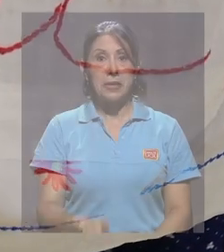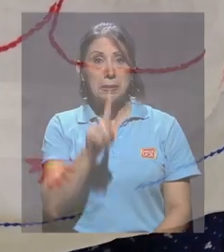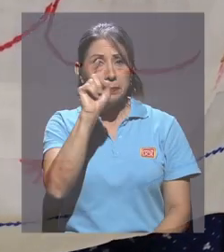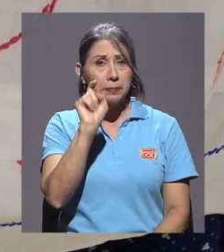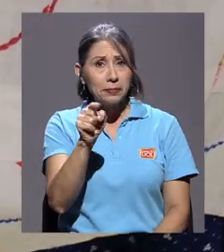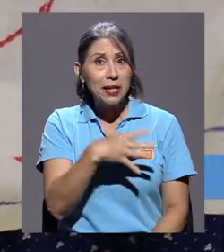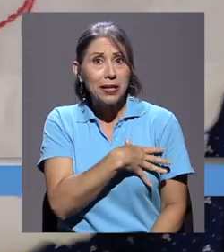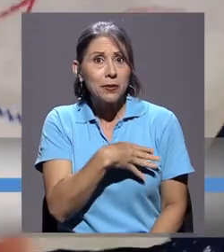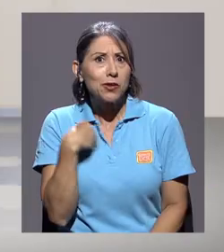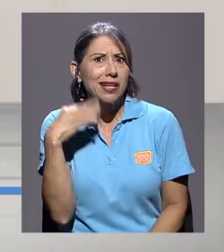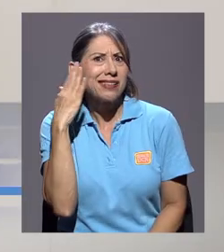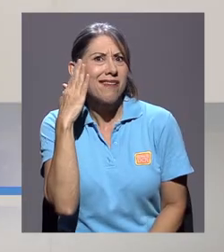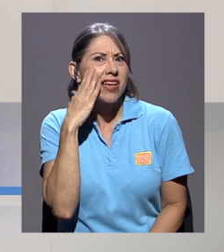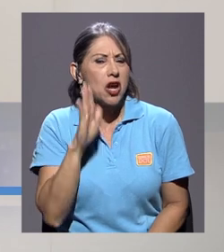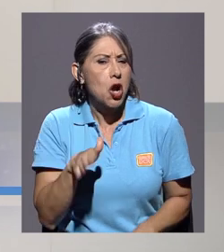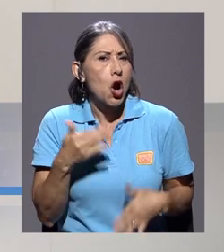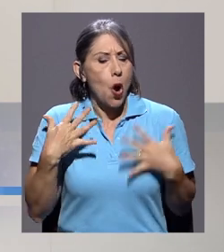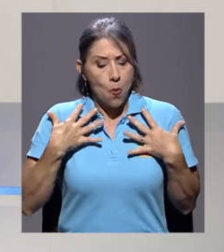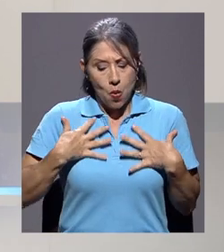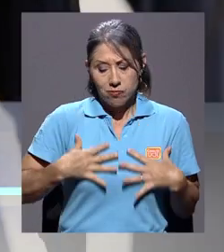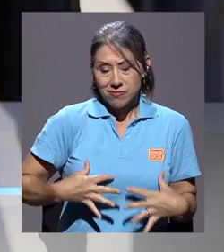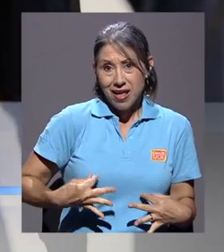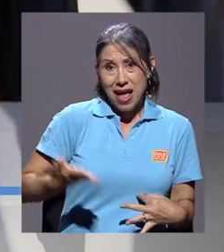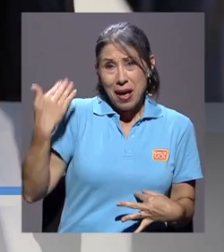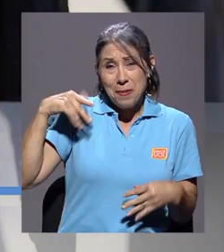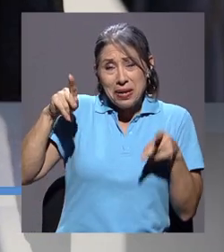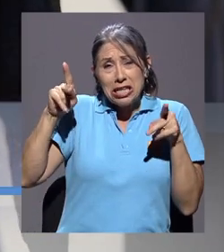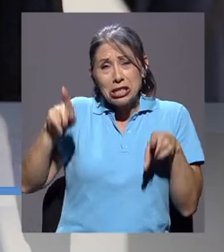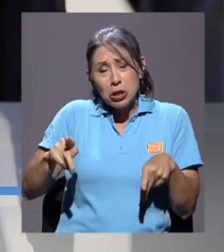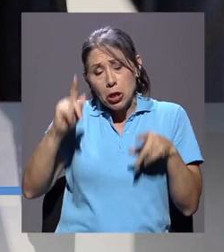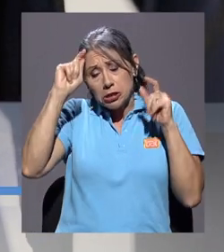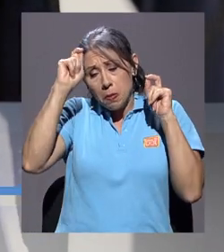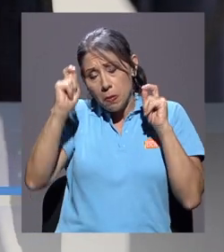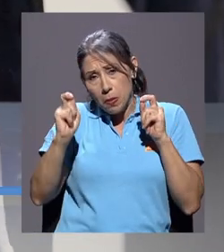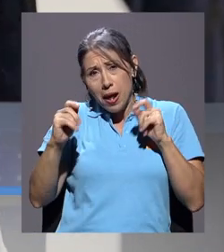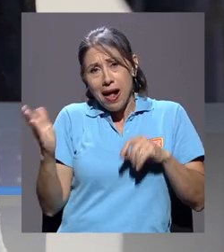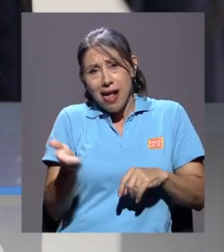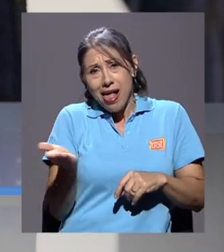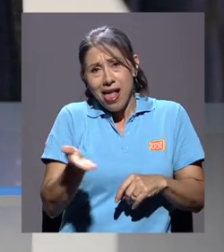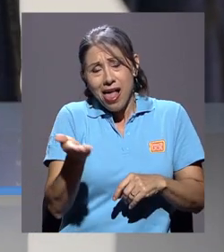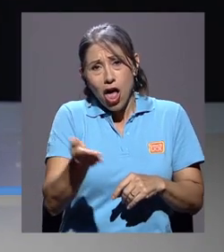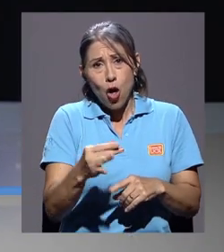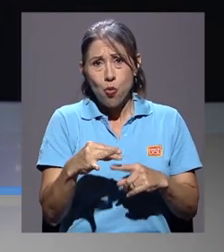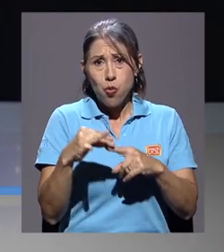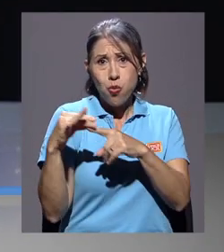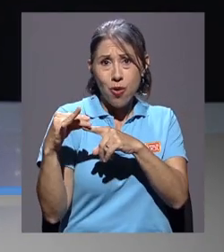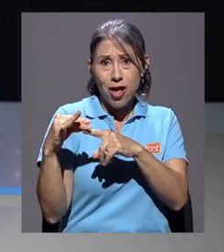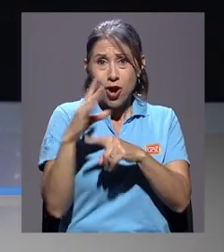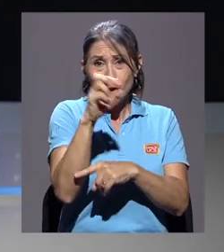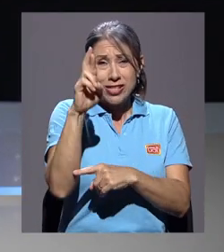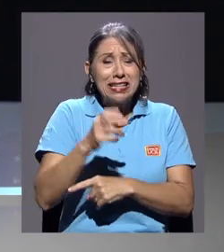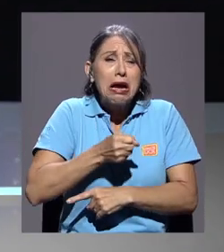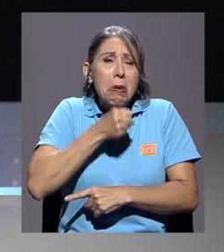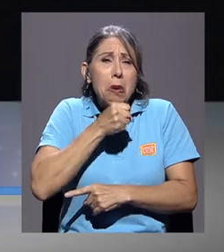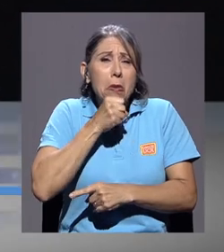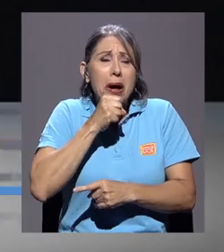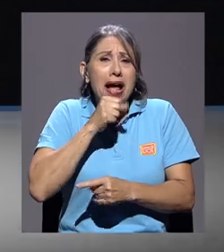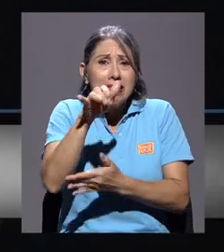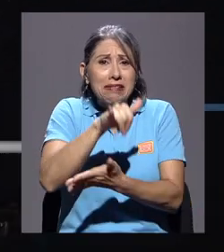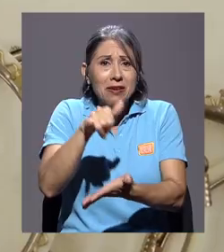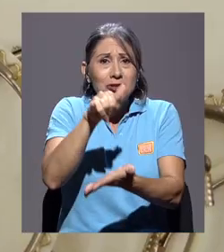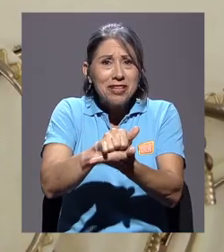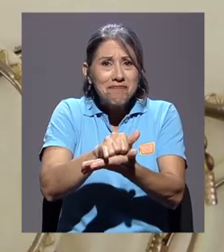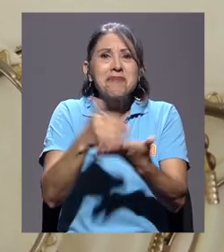¿Le gustaría conocer cómo vestían nuestros campesinos y gamonales de la Costa Rica de antaño en el Valle Central? Una